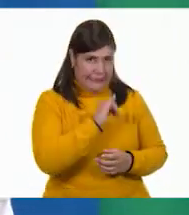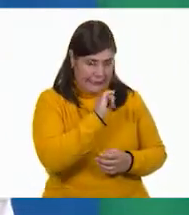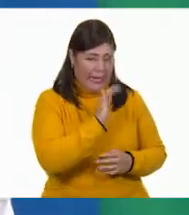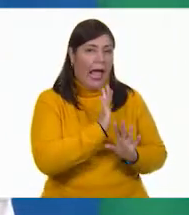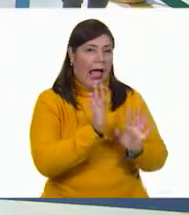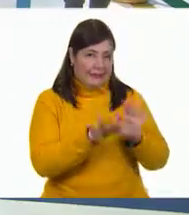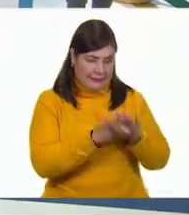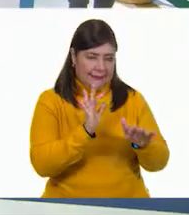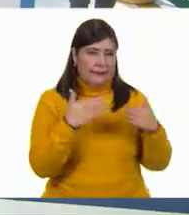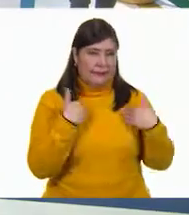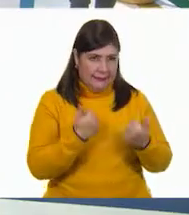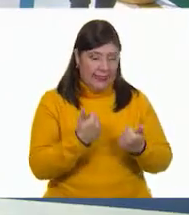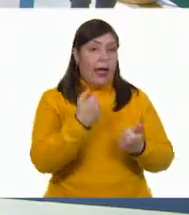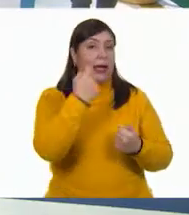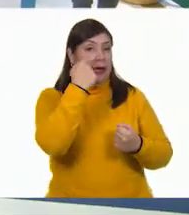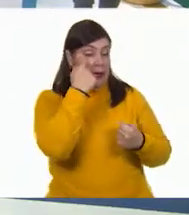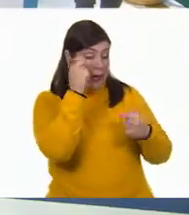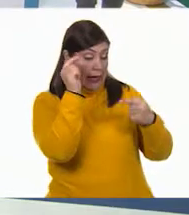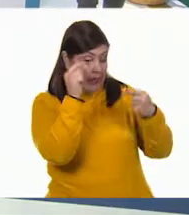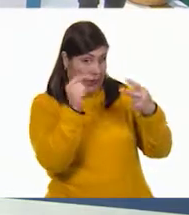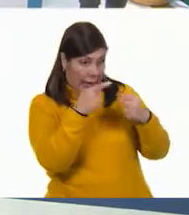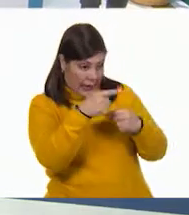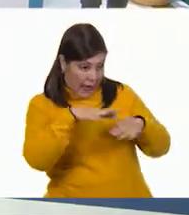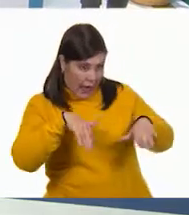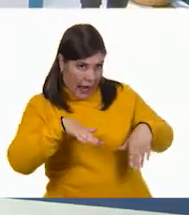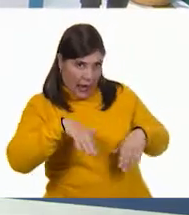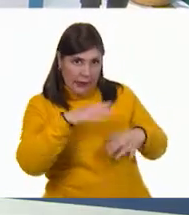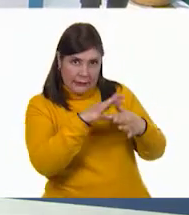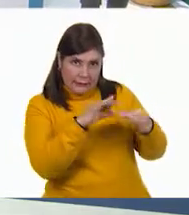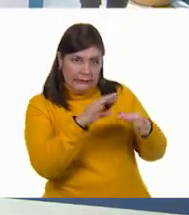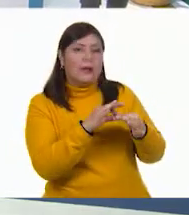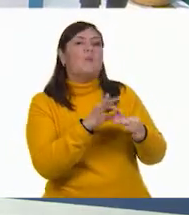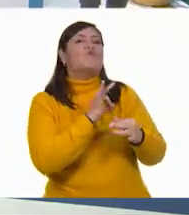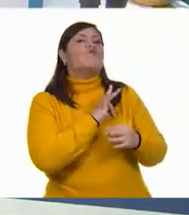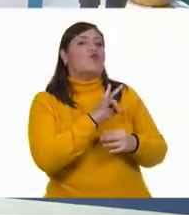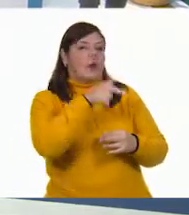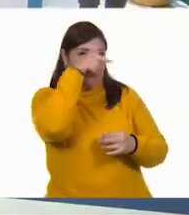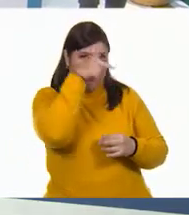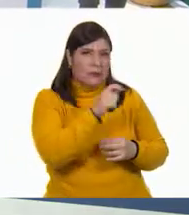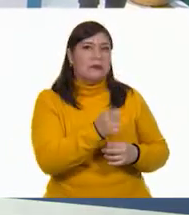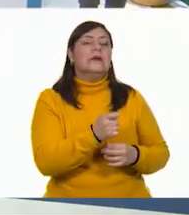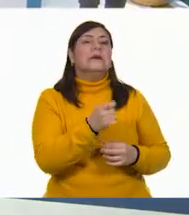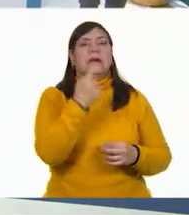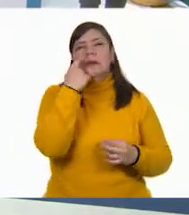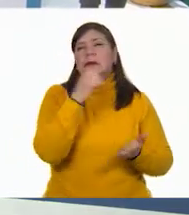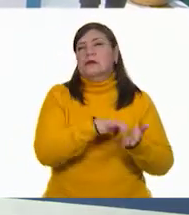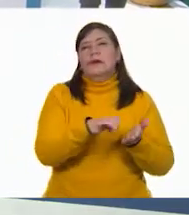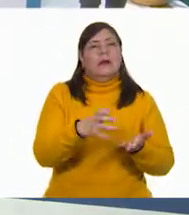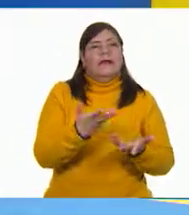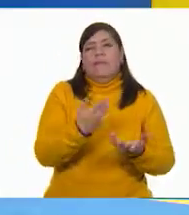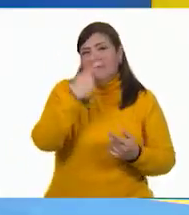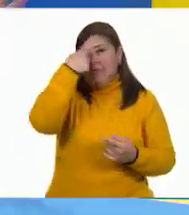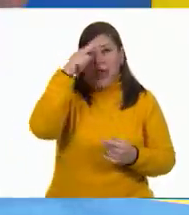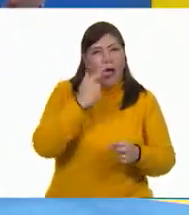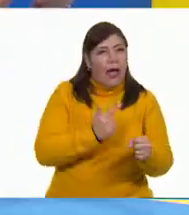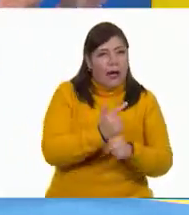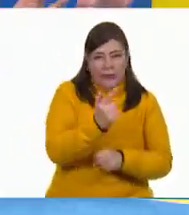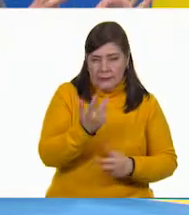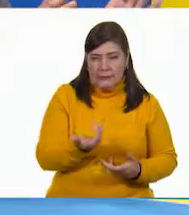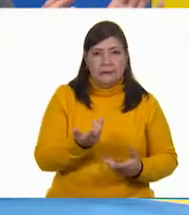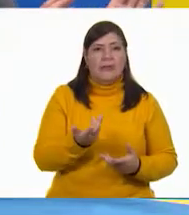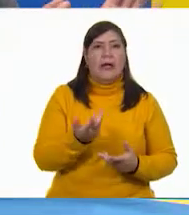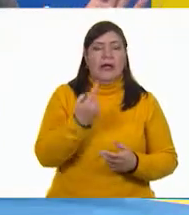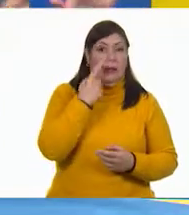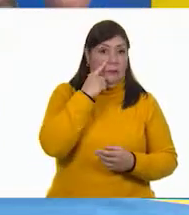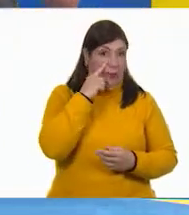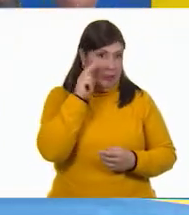entiendo. Esas son las primeras reacciones que se pueden llevar a cabo. Por ejemplo, miren, es muy fácil de identificar. Ahora, observen a